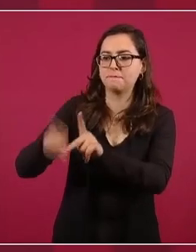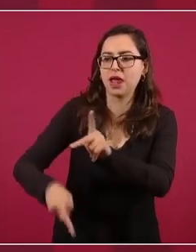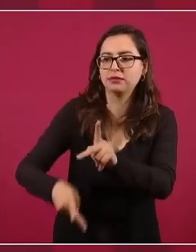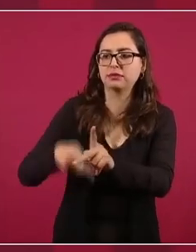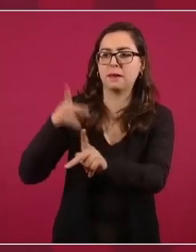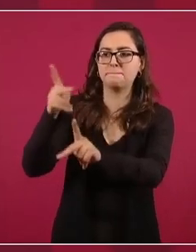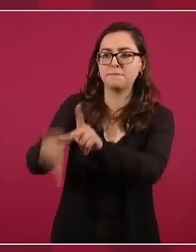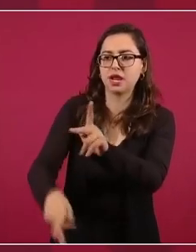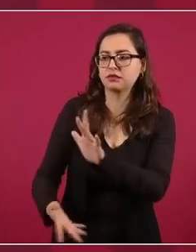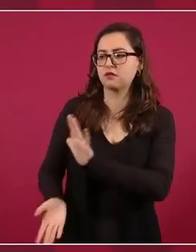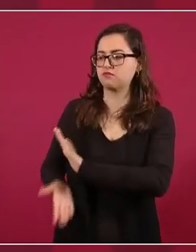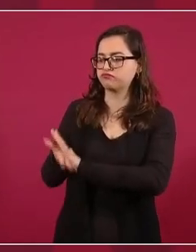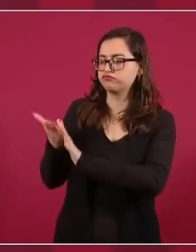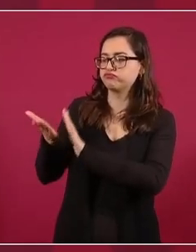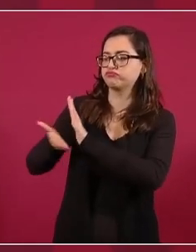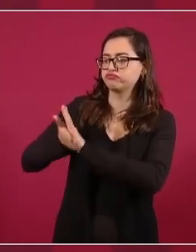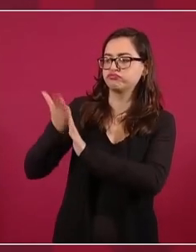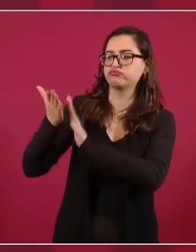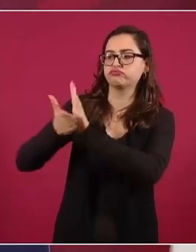que también fue presidente,